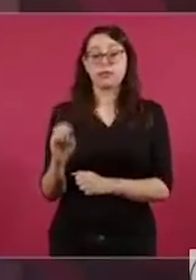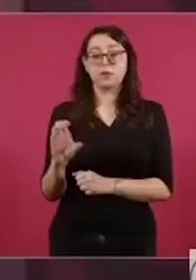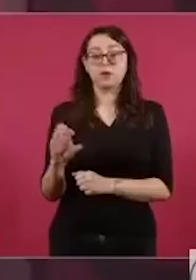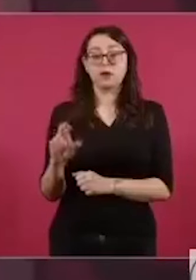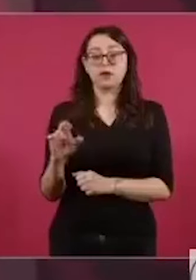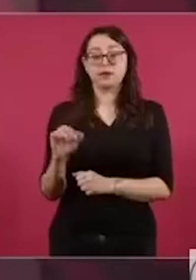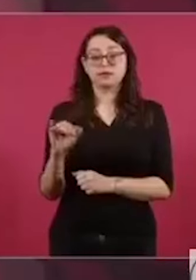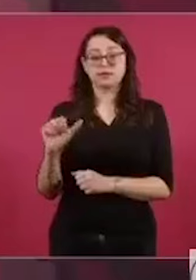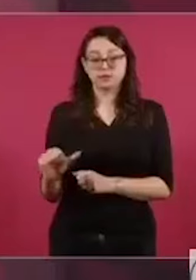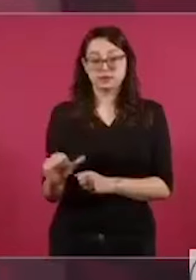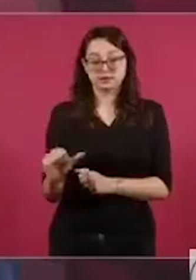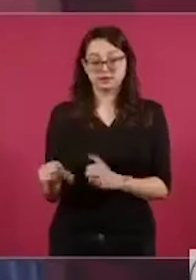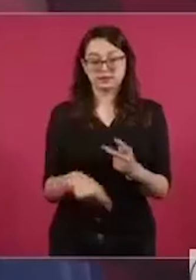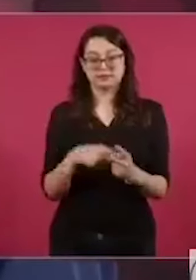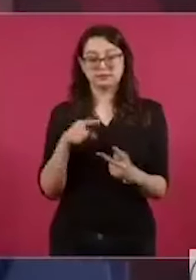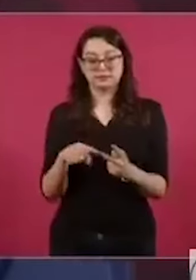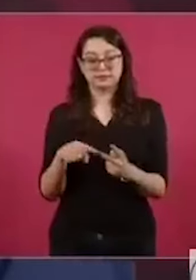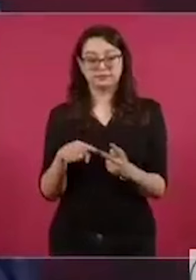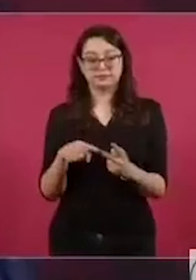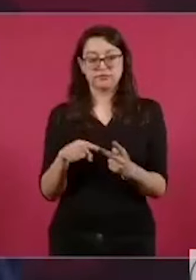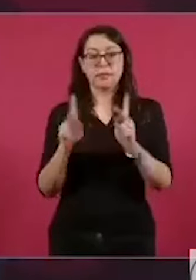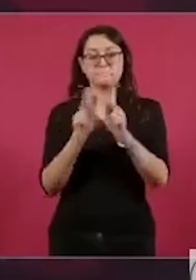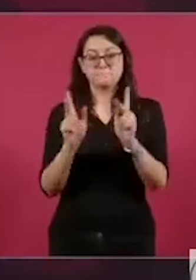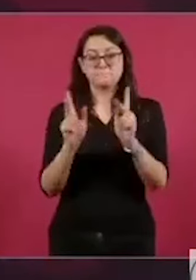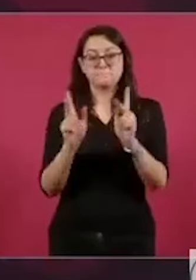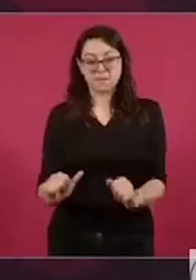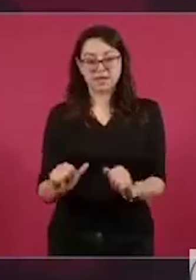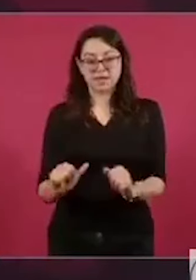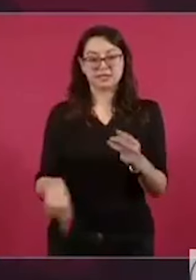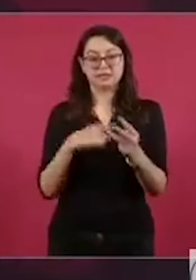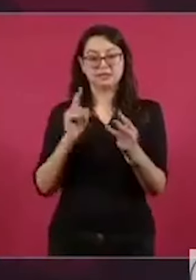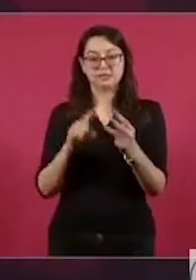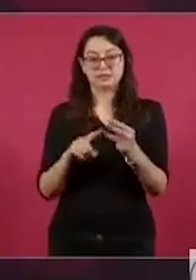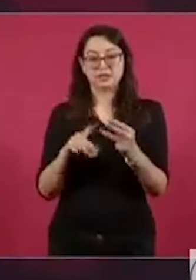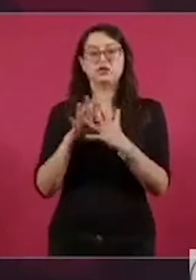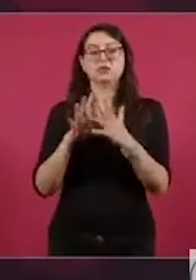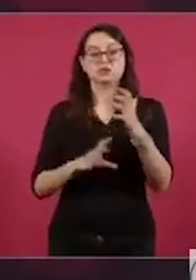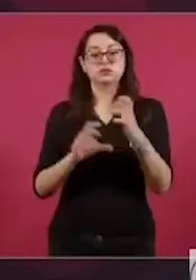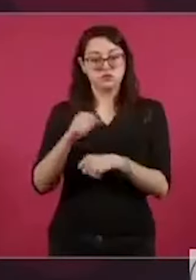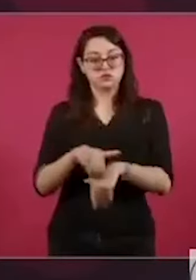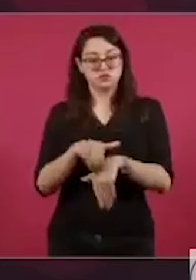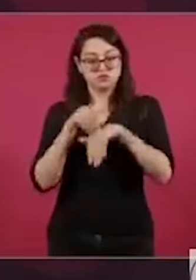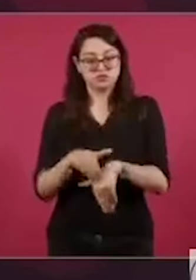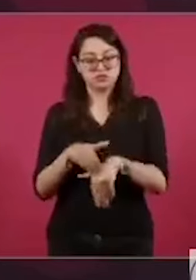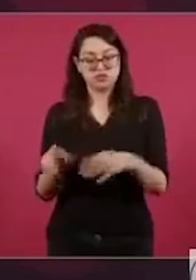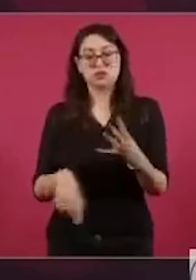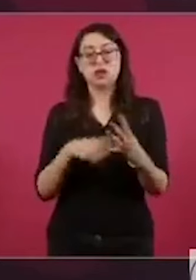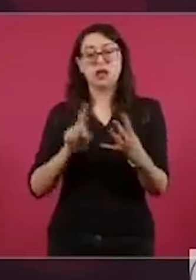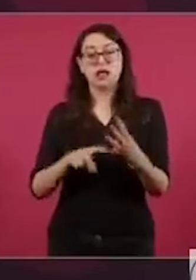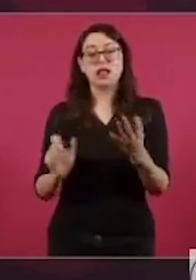con apego a la Constitución, a las leyes, y